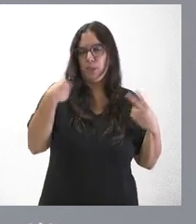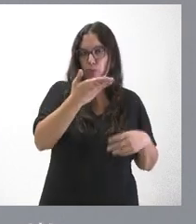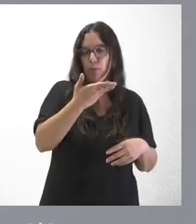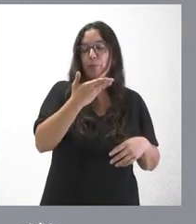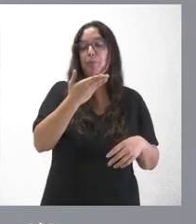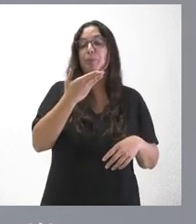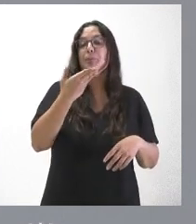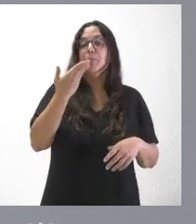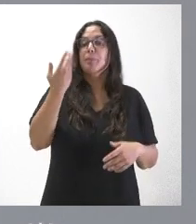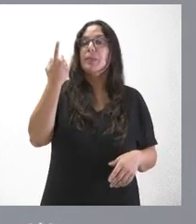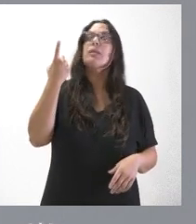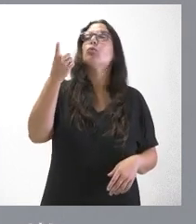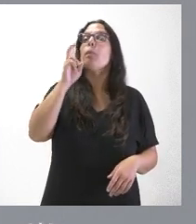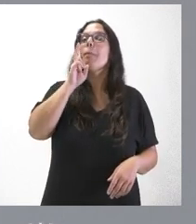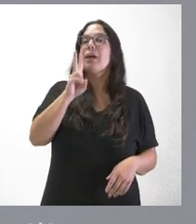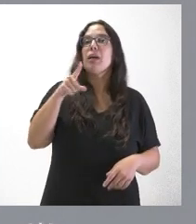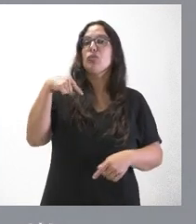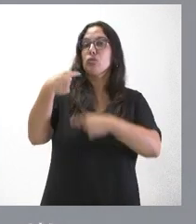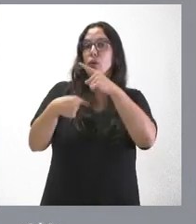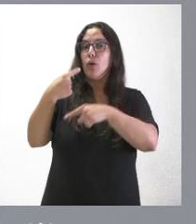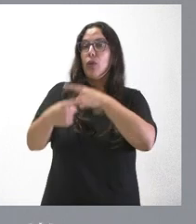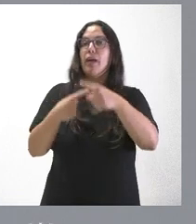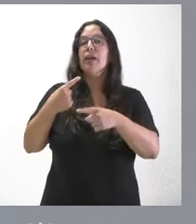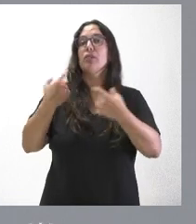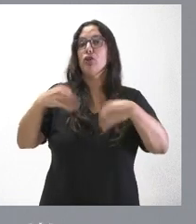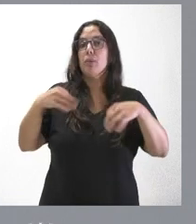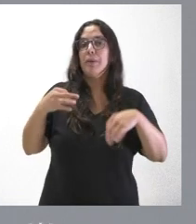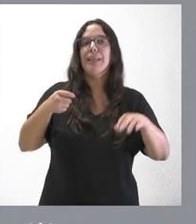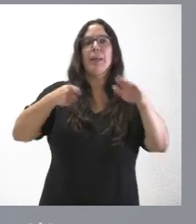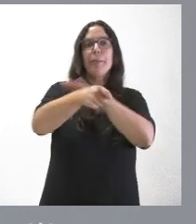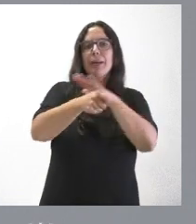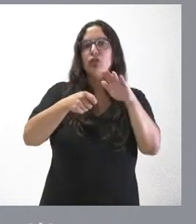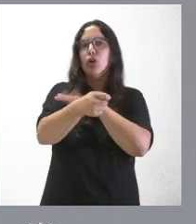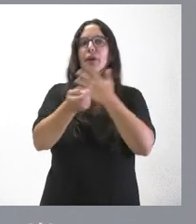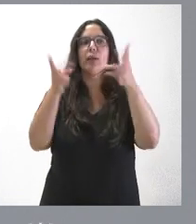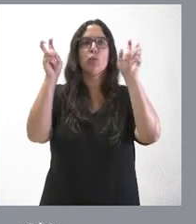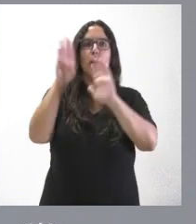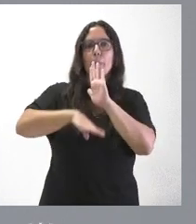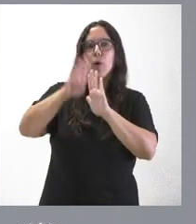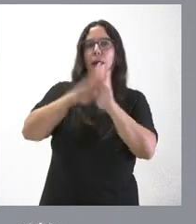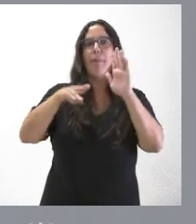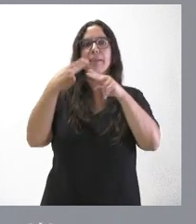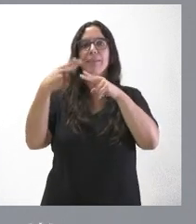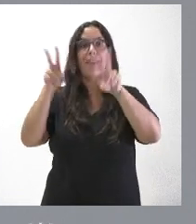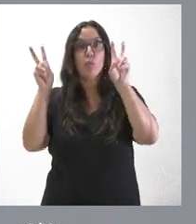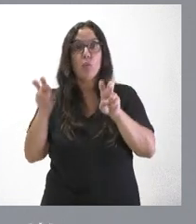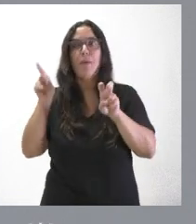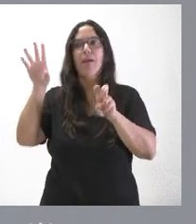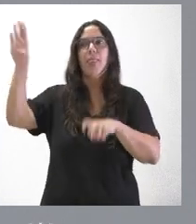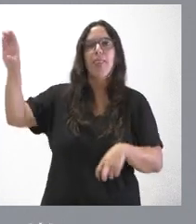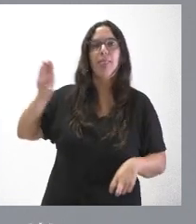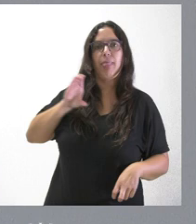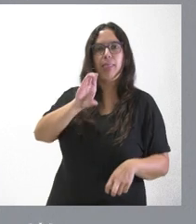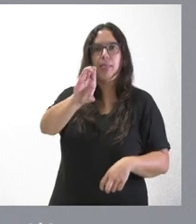que ustedes lo ven todos los días, por lo que traemos aquí, generalmente son inversiones, son nuevos programas, son nuevas actividades. Lo que es